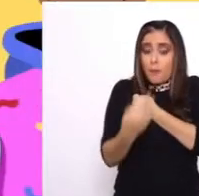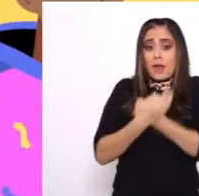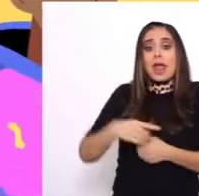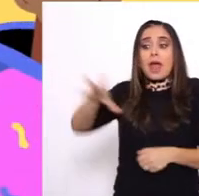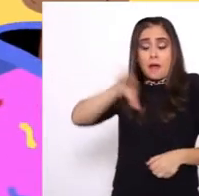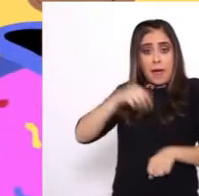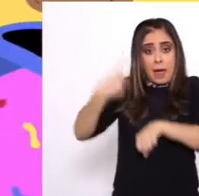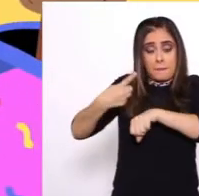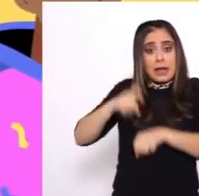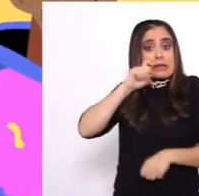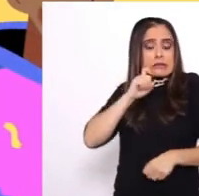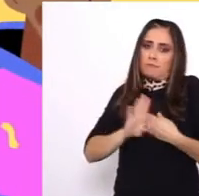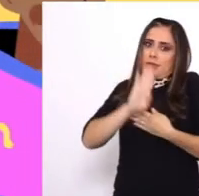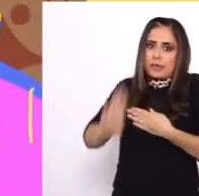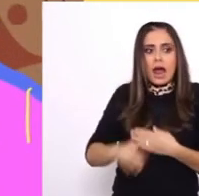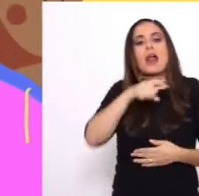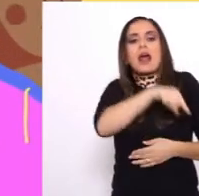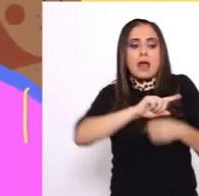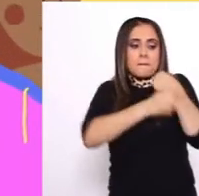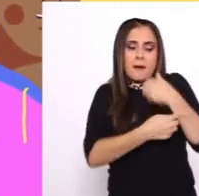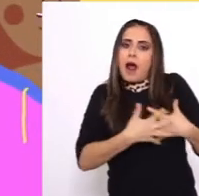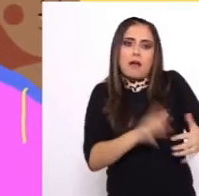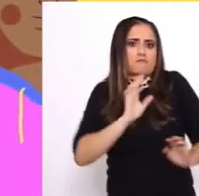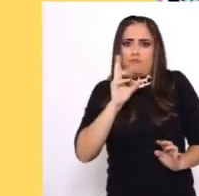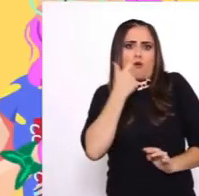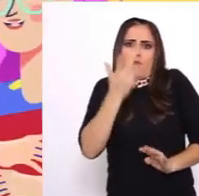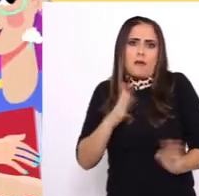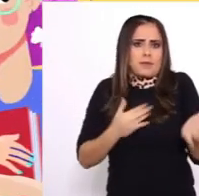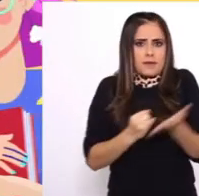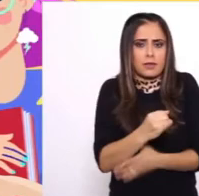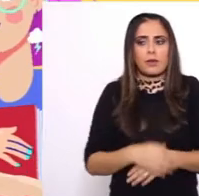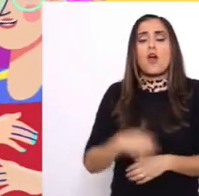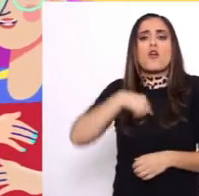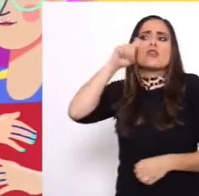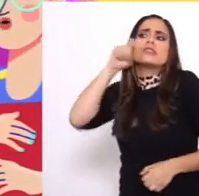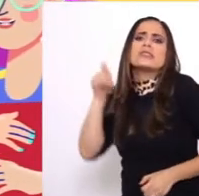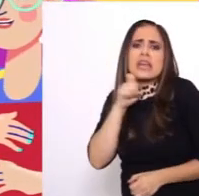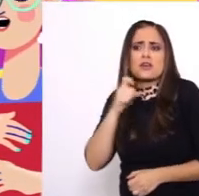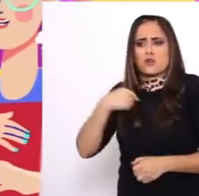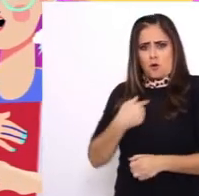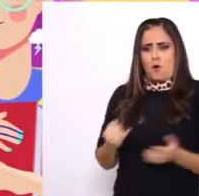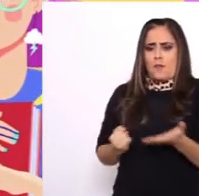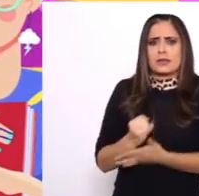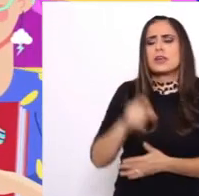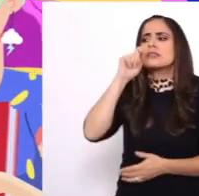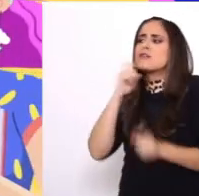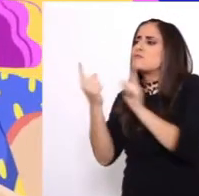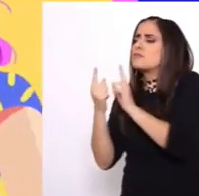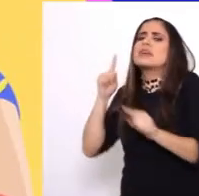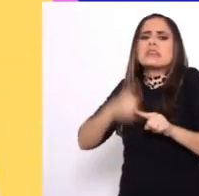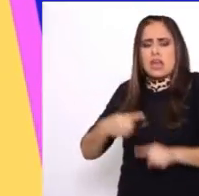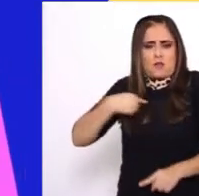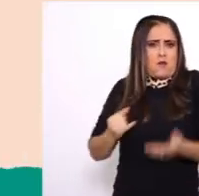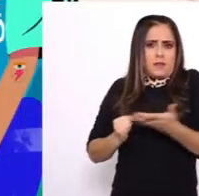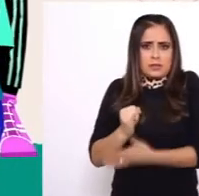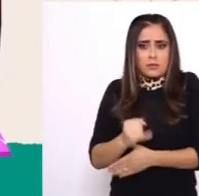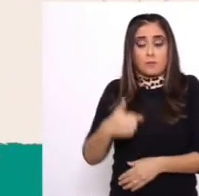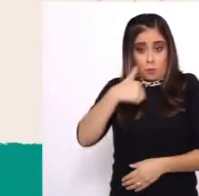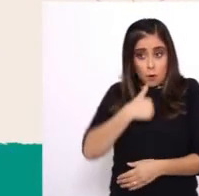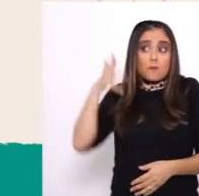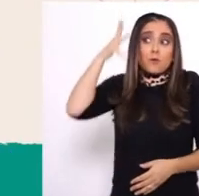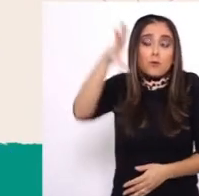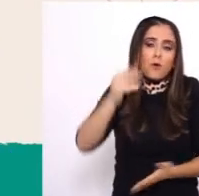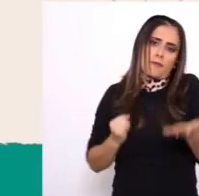Yo decido doble protección para evitar un embarazo y una infección de transmisión sexual. Yo decido cómo quiero vivir mi sexualidad y con quién compartirla.